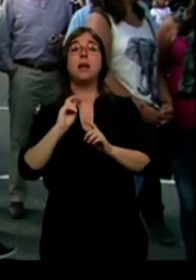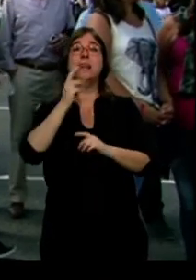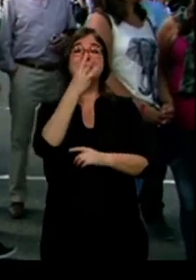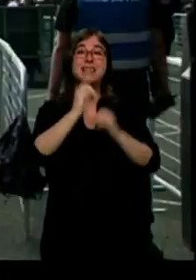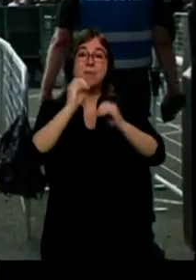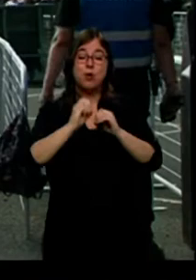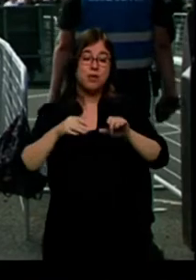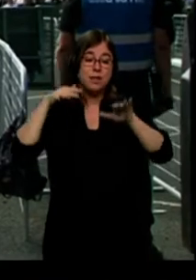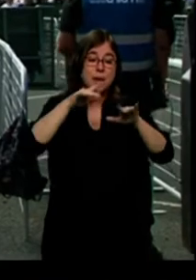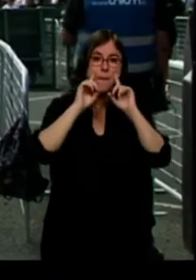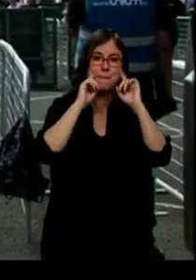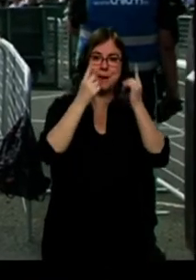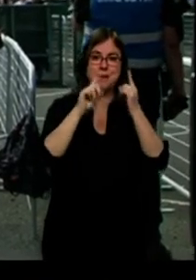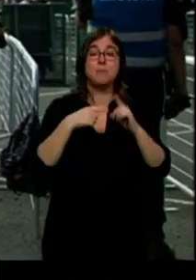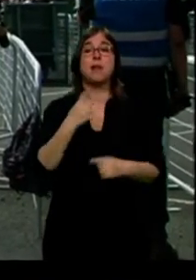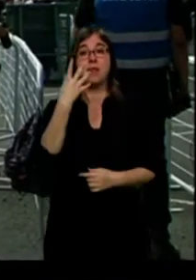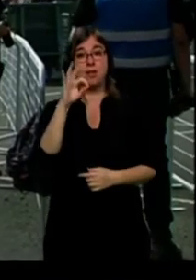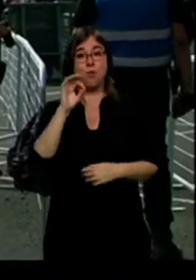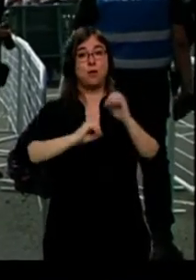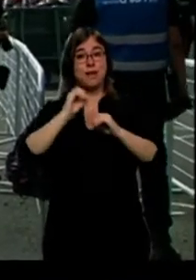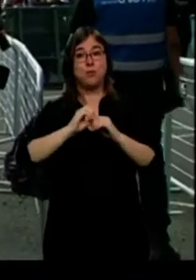50% lo hacen desde Madrid.